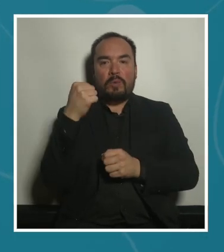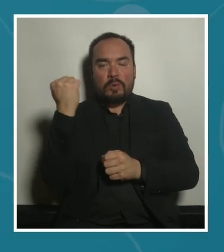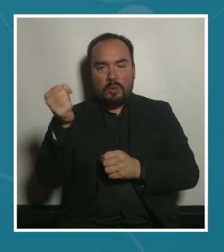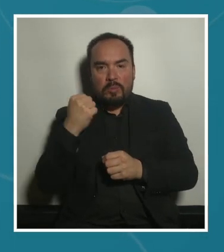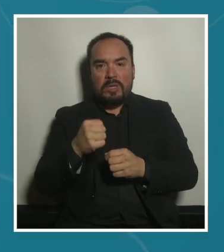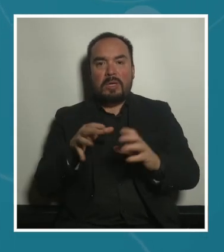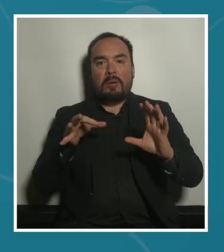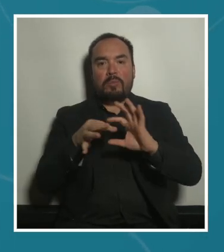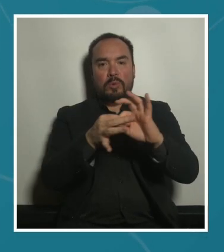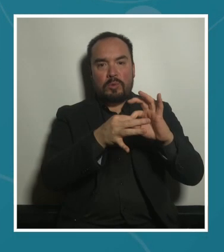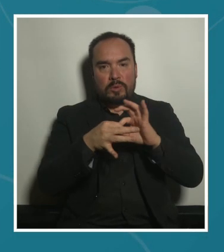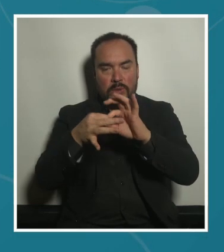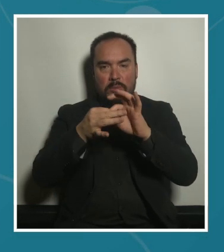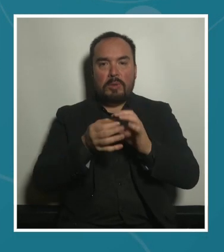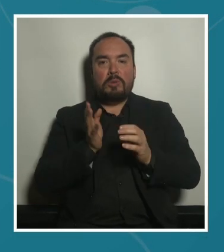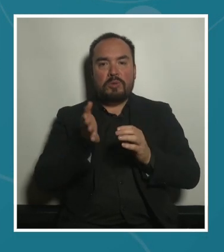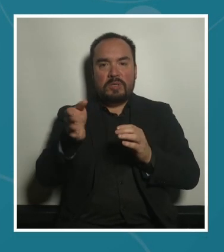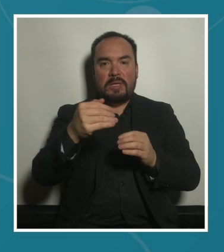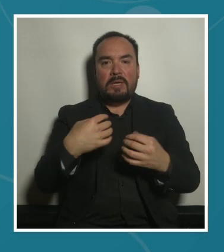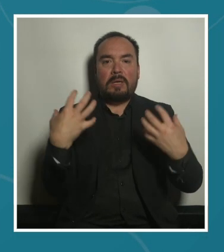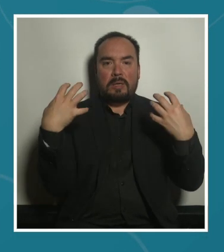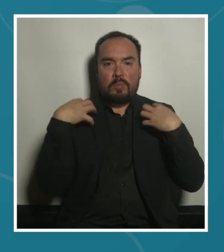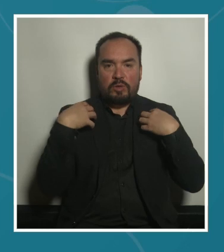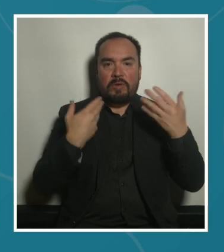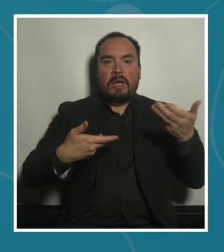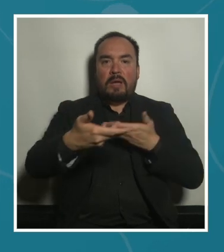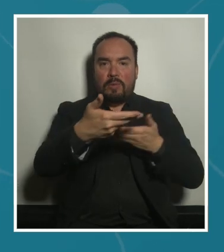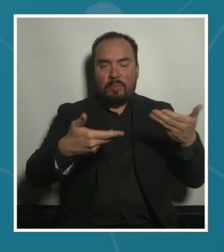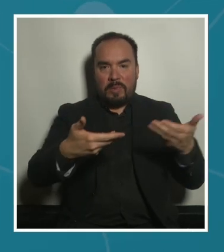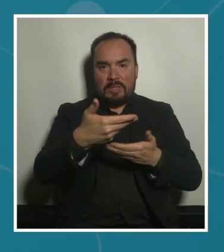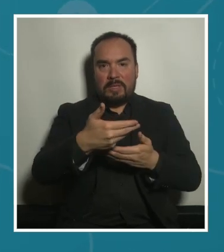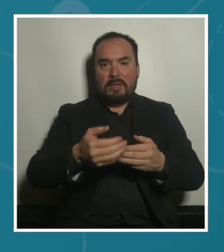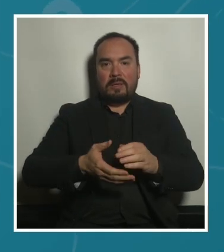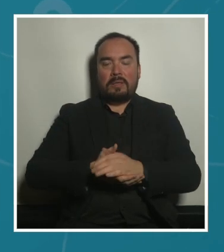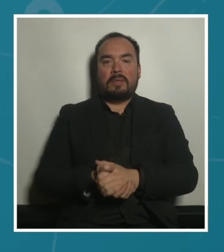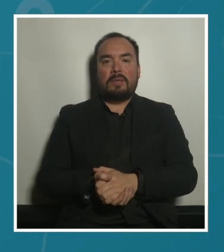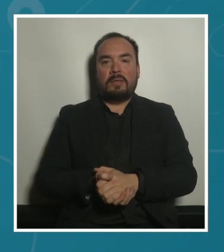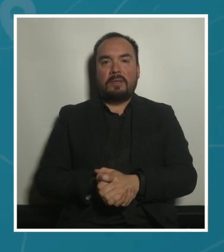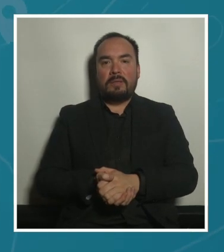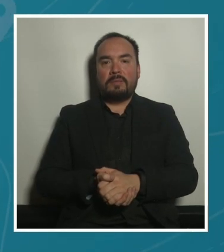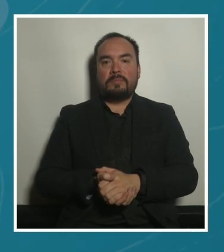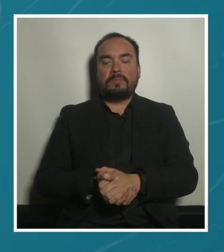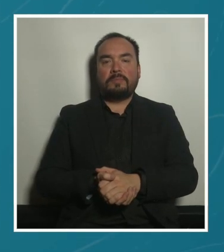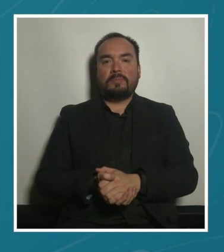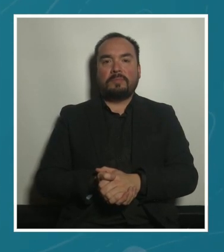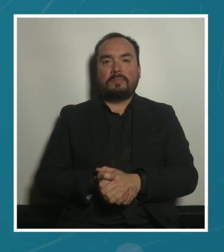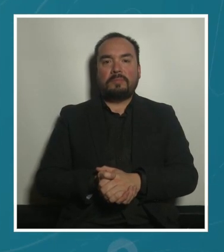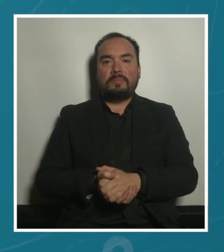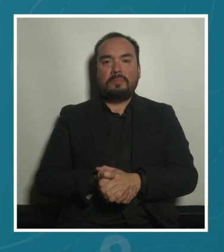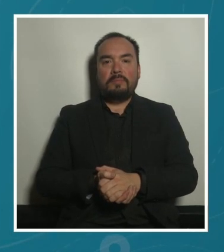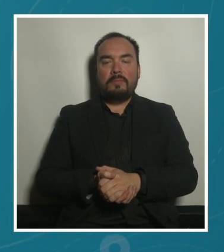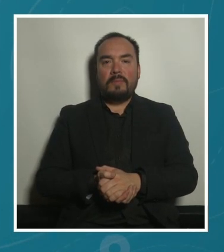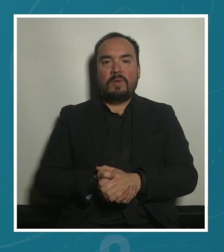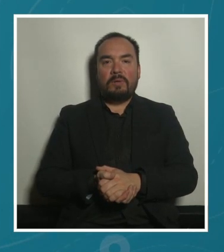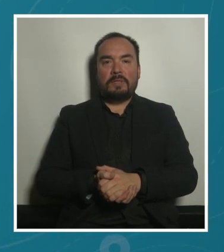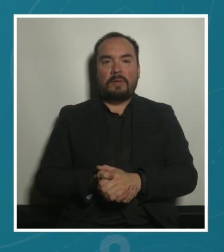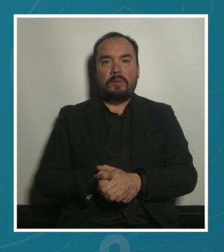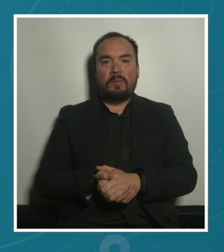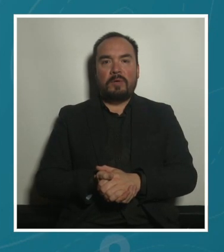continuidad de corresponsabilidad y de habitabilidad ahora lo voy a definir un poquito más ¿vale?